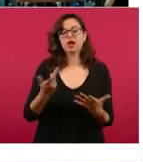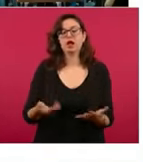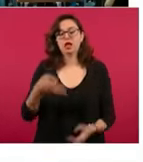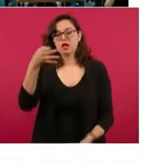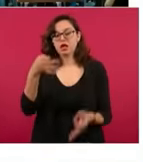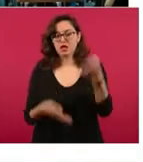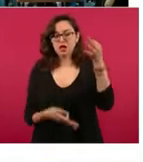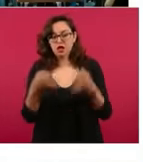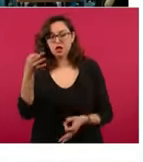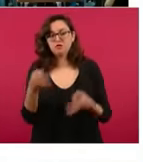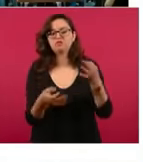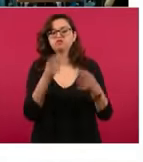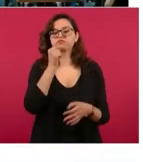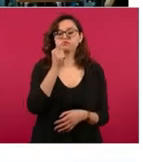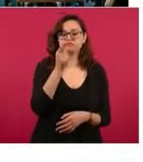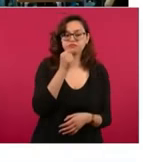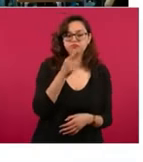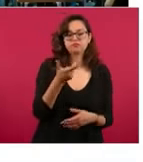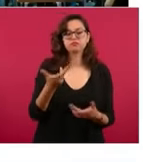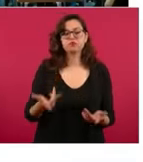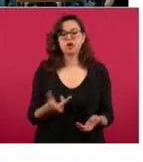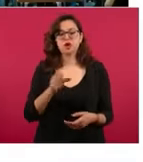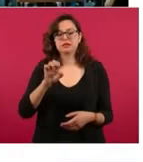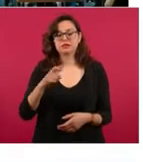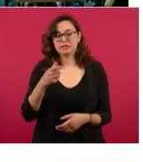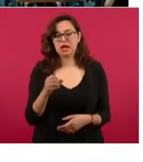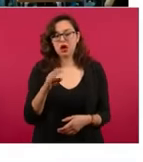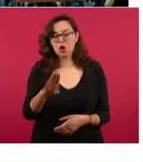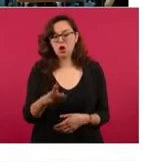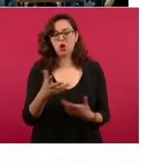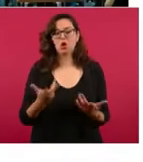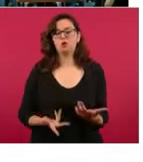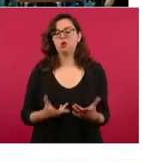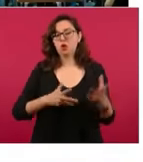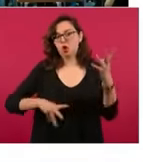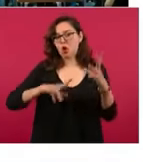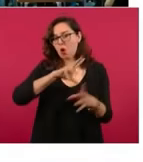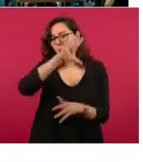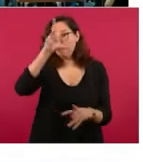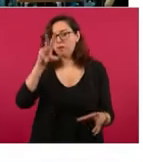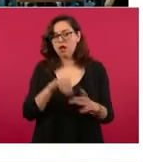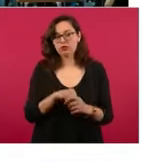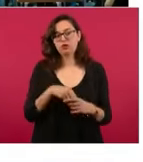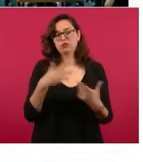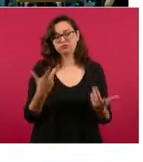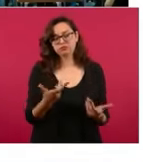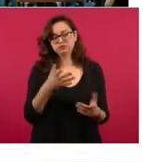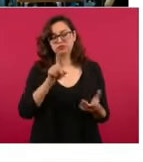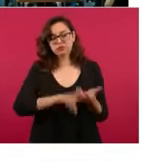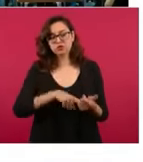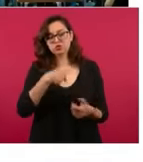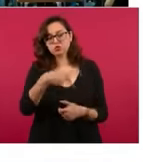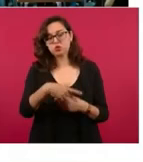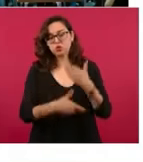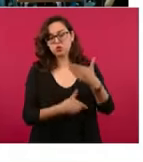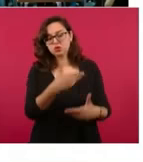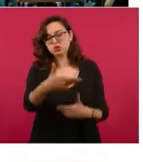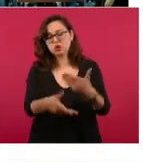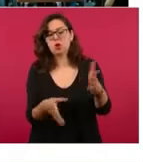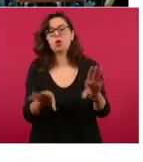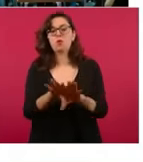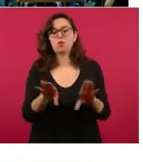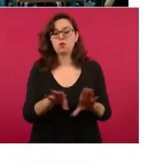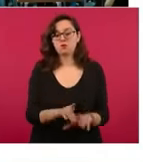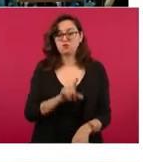las cámaras empresariales, los organismos sindicales, sobre el proceso y el estatus de su avance. En Colima tuvimos